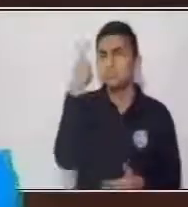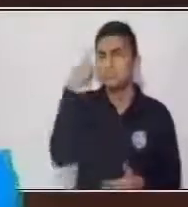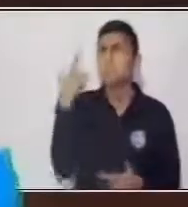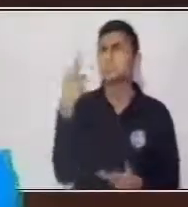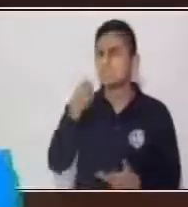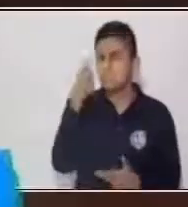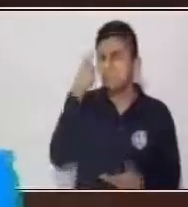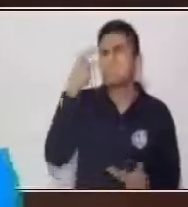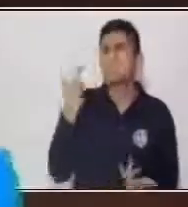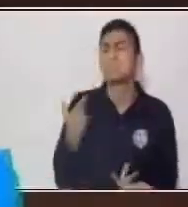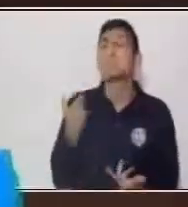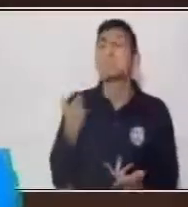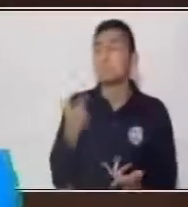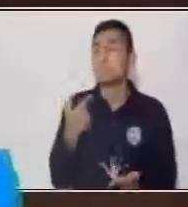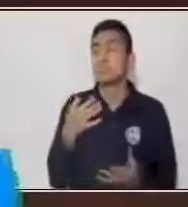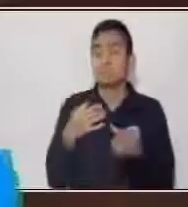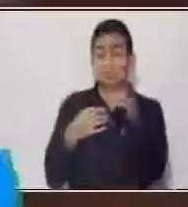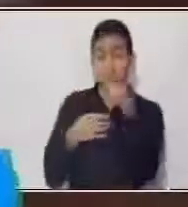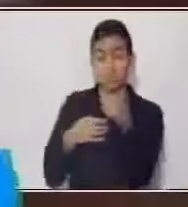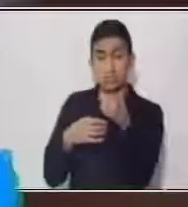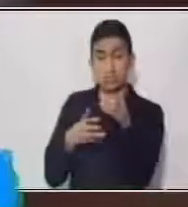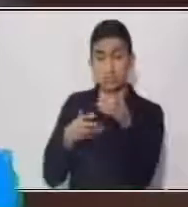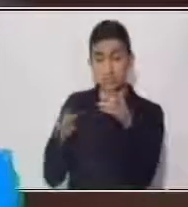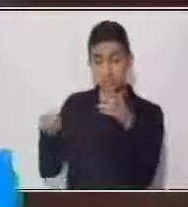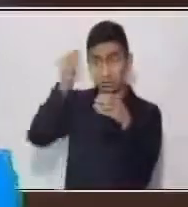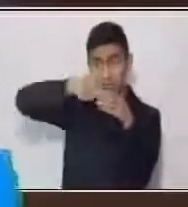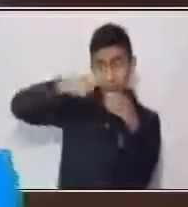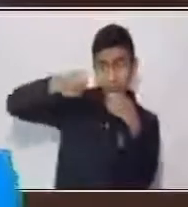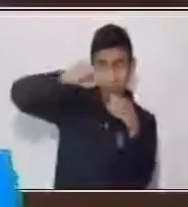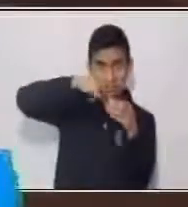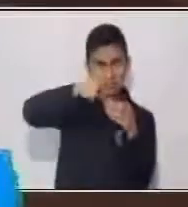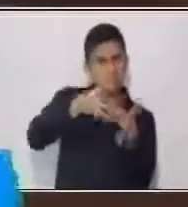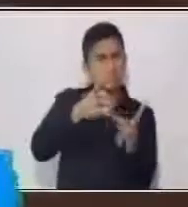bien, quedó flotando. ¿Y por qué crees que pasa eso?